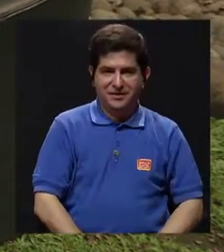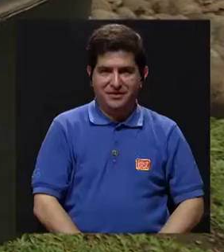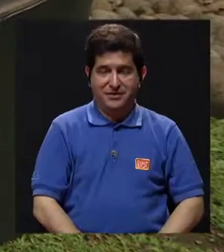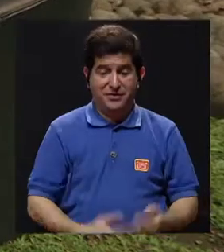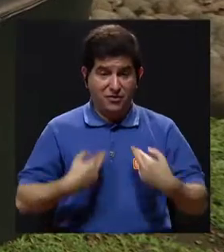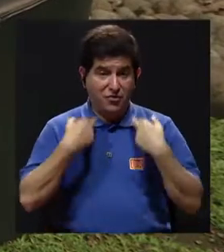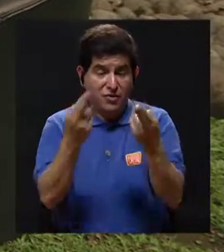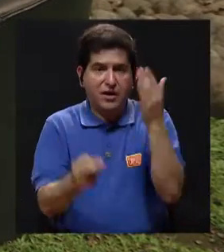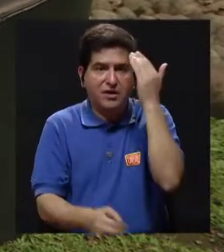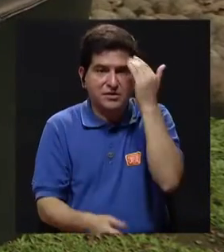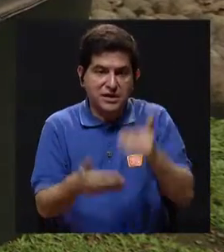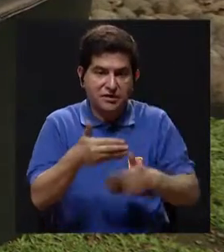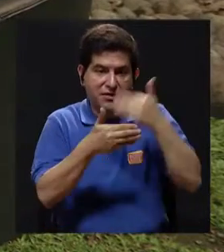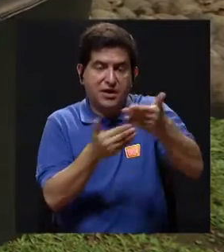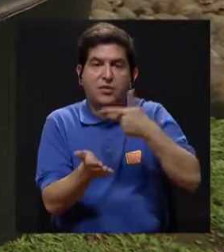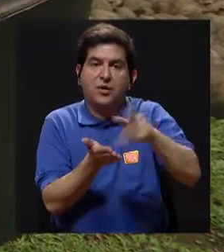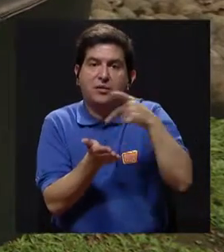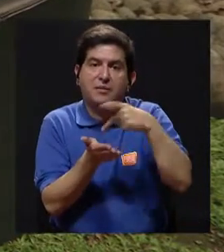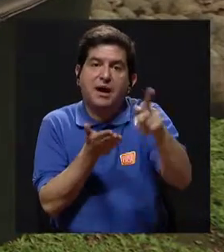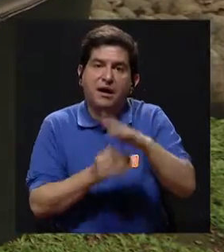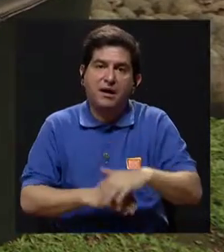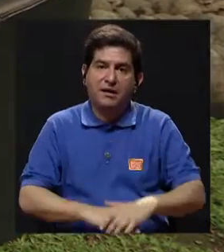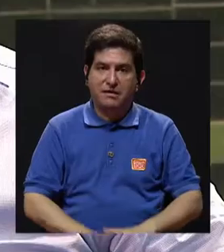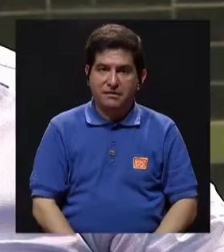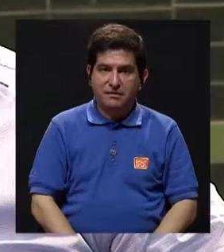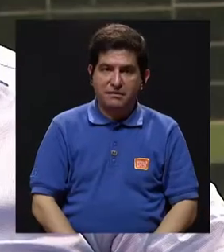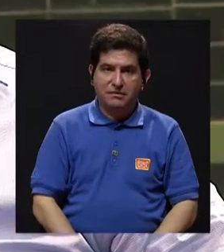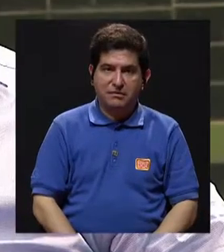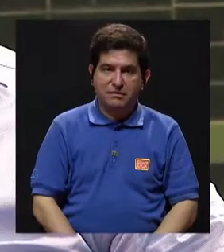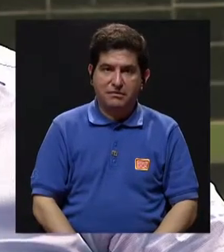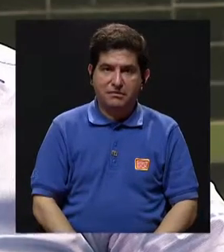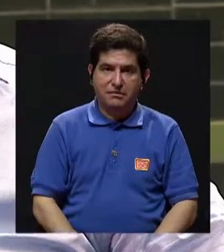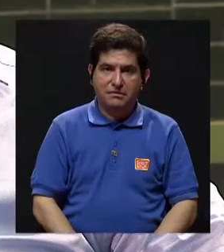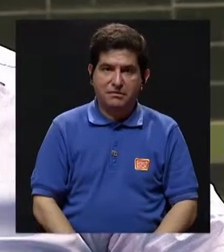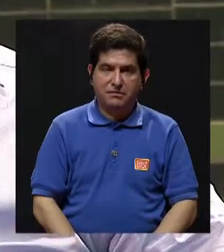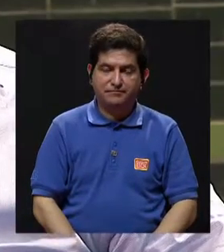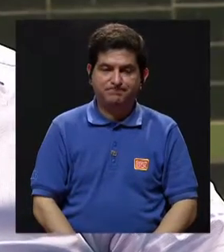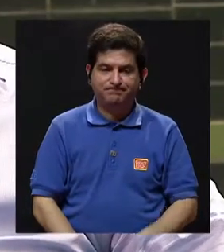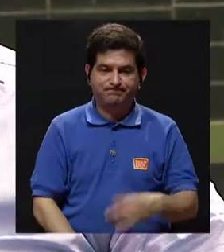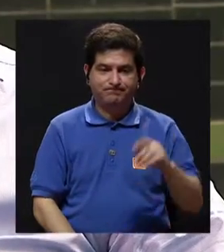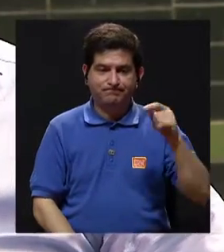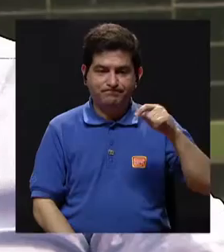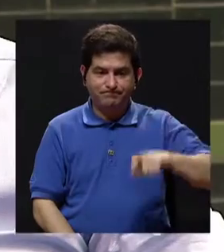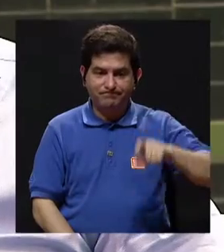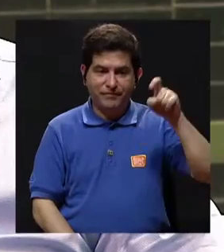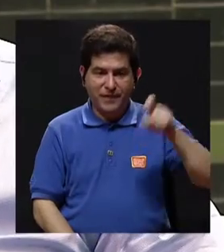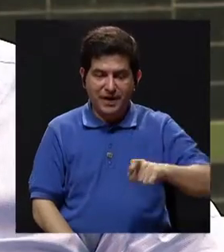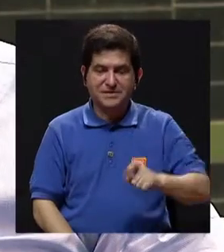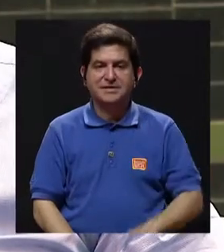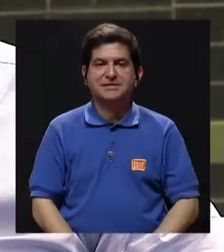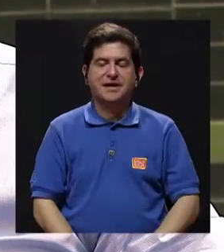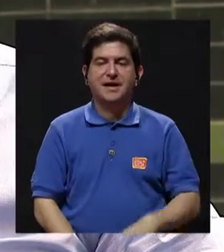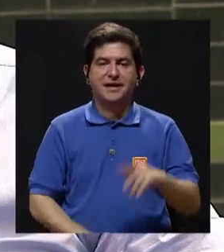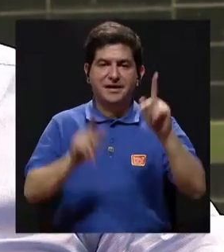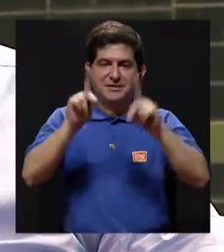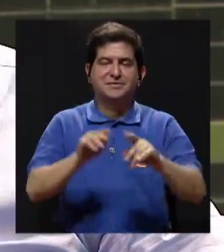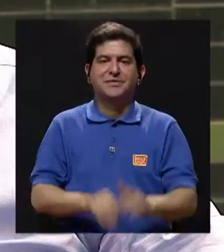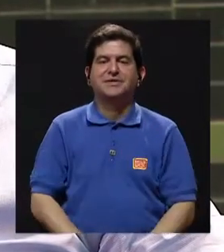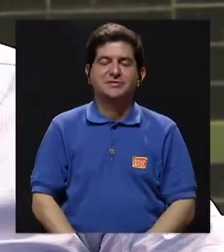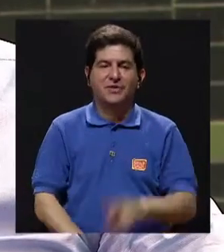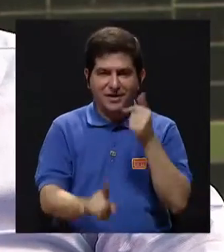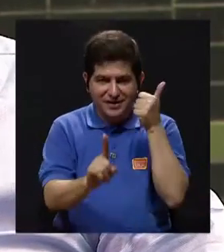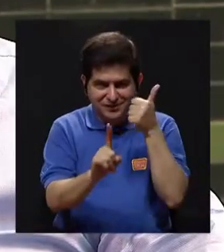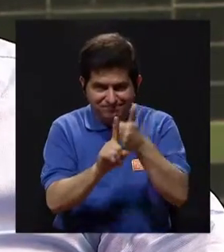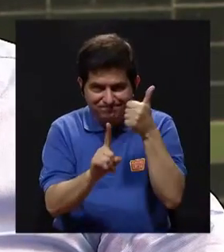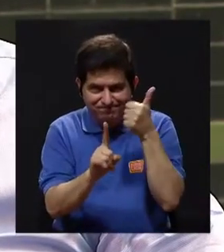De dar un regalo y saber que después tengo que pagarlo. Entonces, aquí es donde tenemos que ser personas con autenticidad.